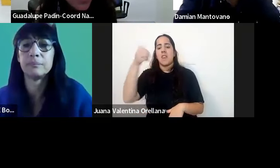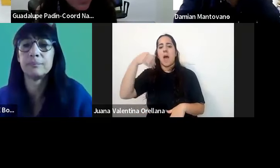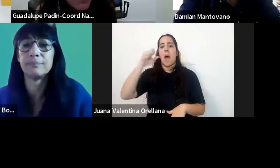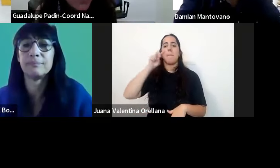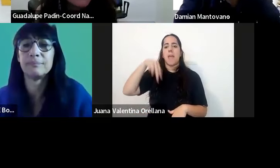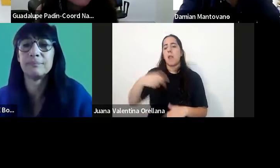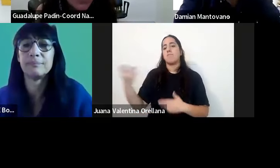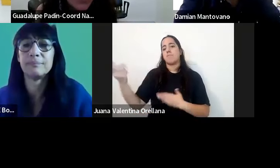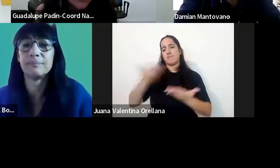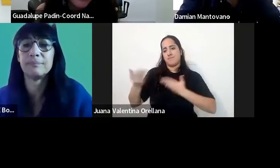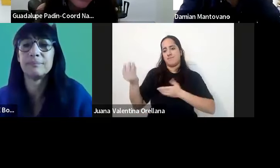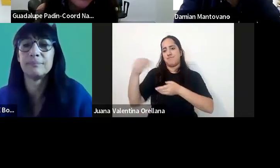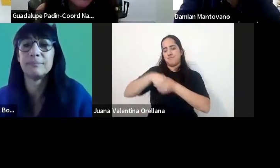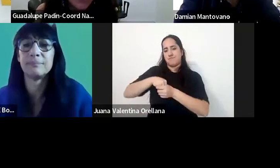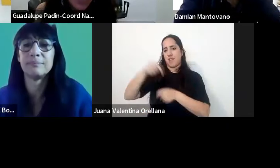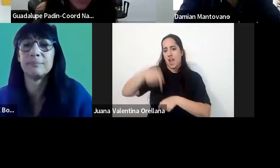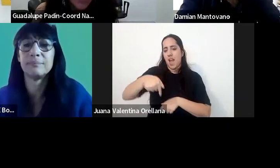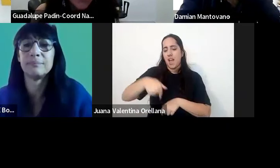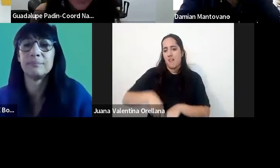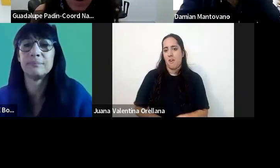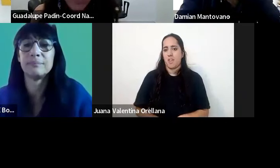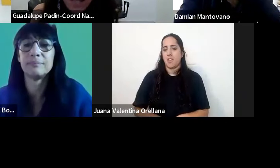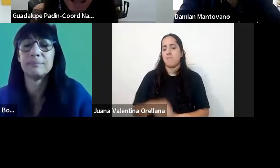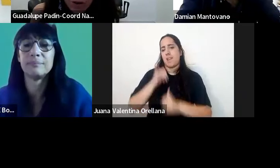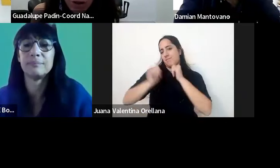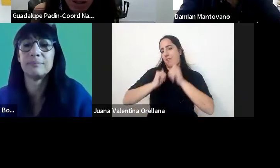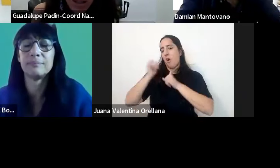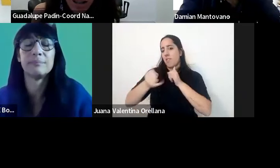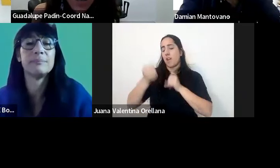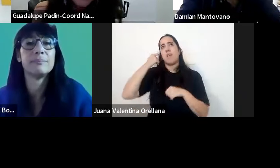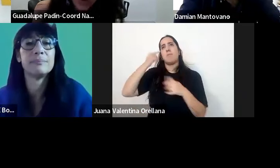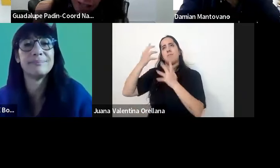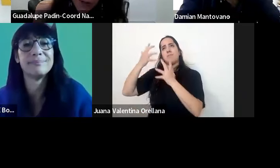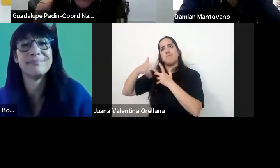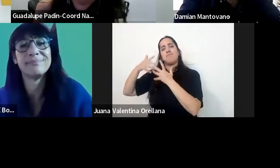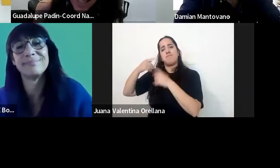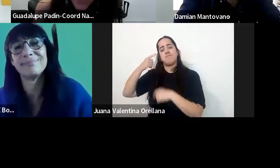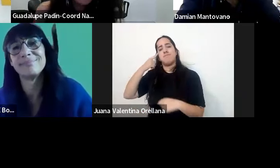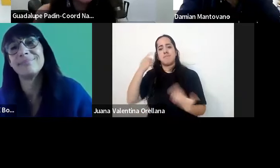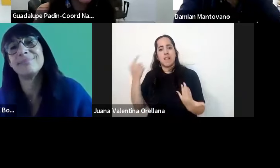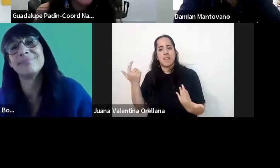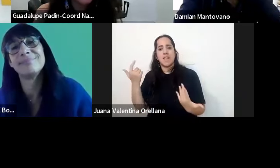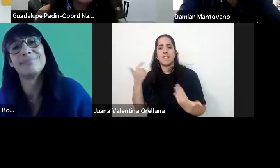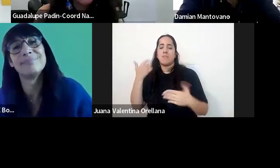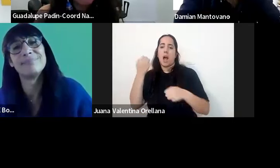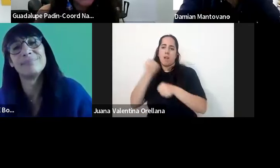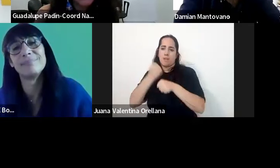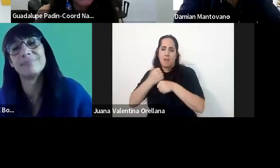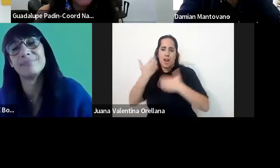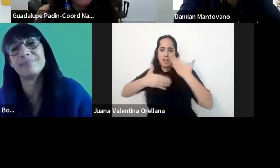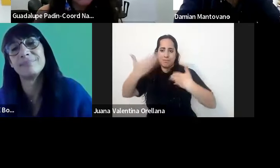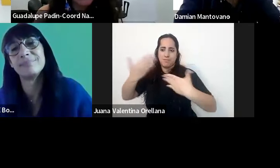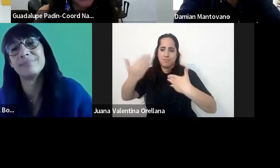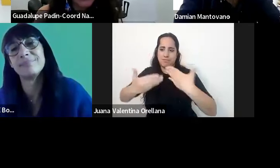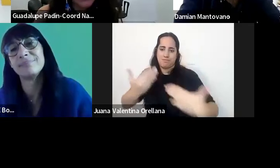tramo y por haber nutrido de tantas cosas que nos quedaremos pensando y gestionando haciendo proyectando para